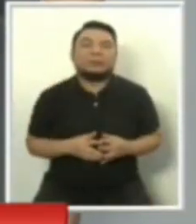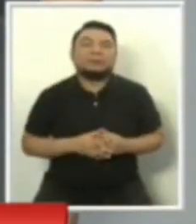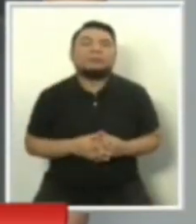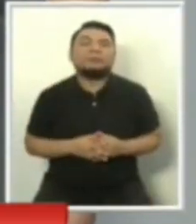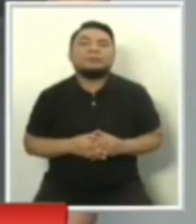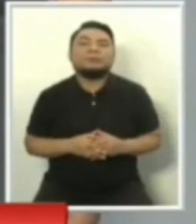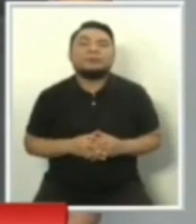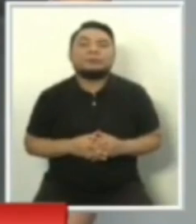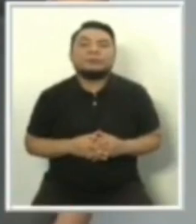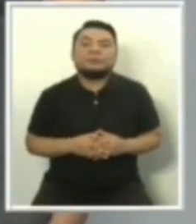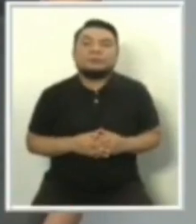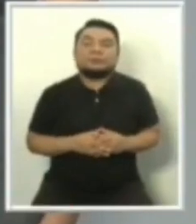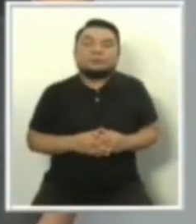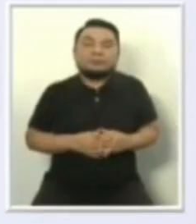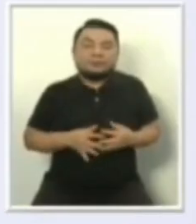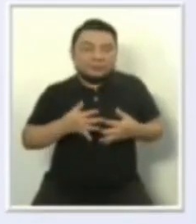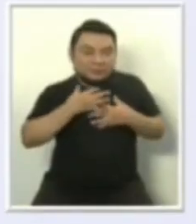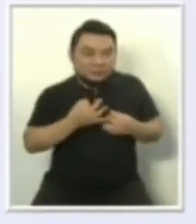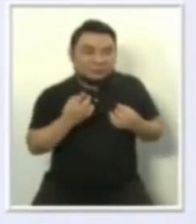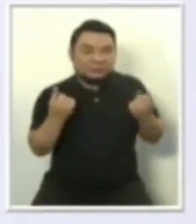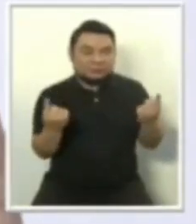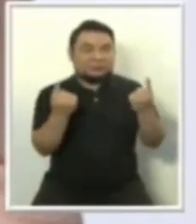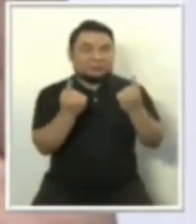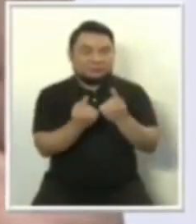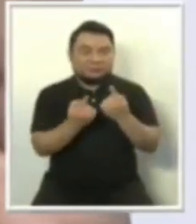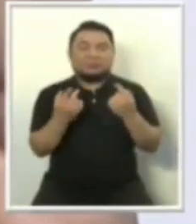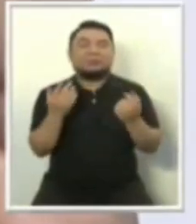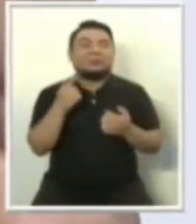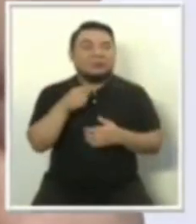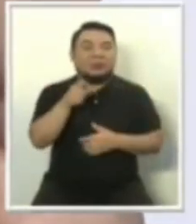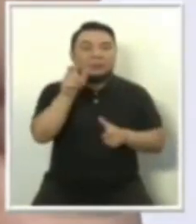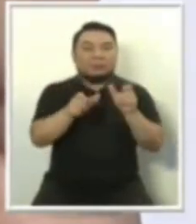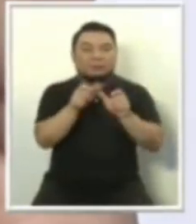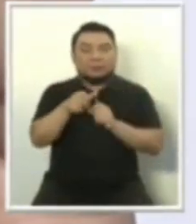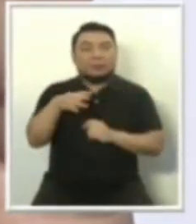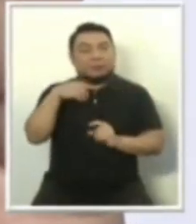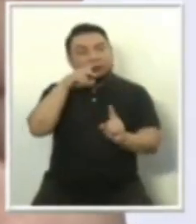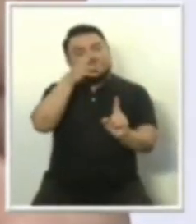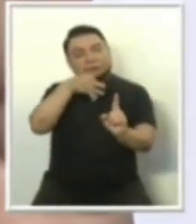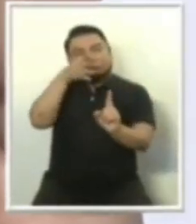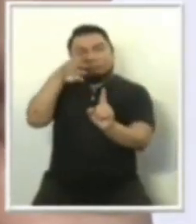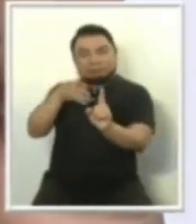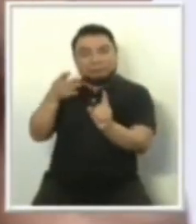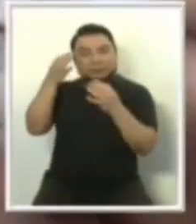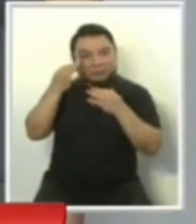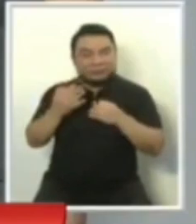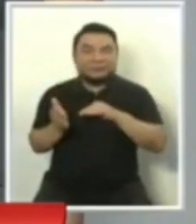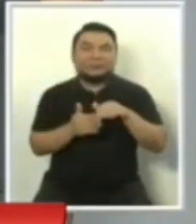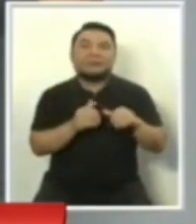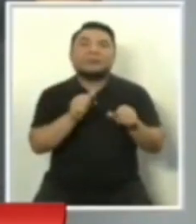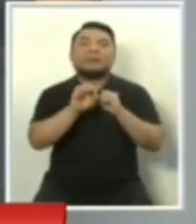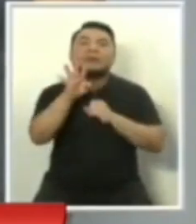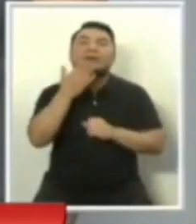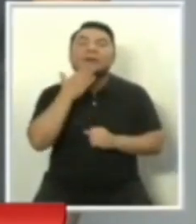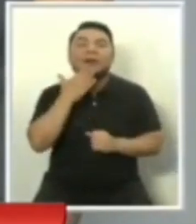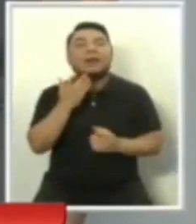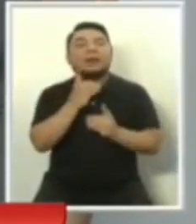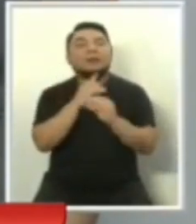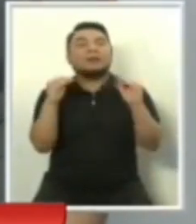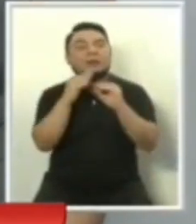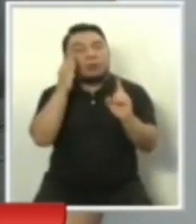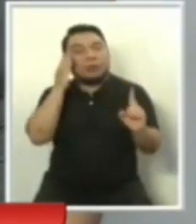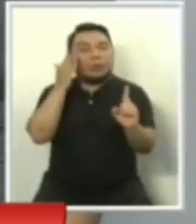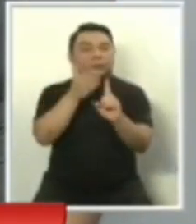Interesantes contrastes también los de esta dupla que van a permitir que el ciudadano pueda tomar su decisión. El número 4 es Democracia Directa, Andrés